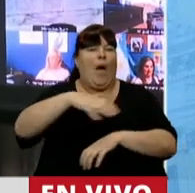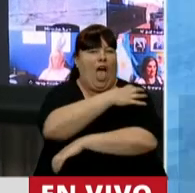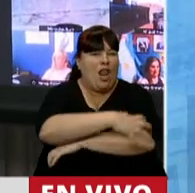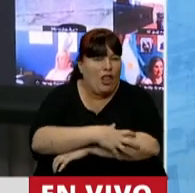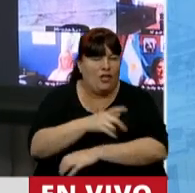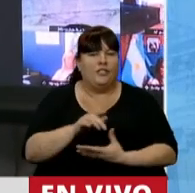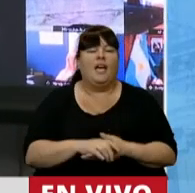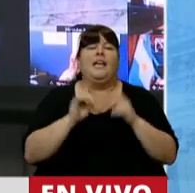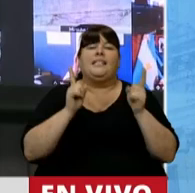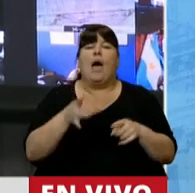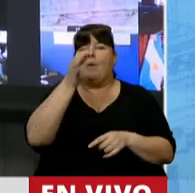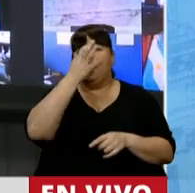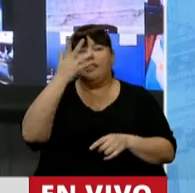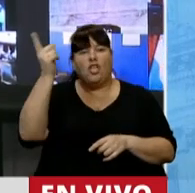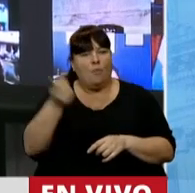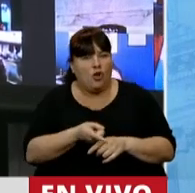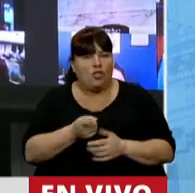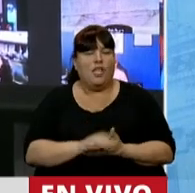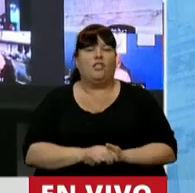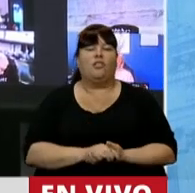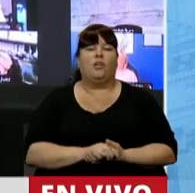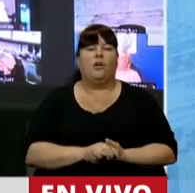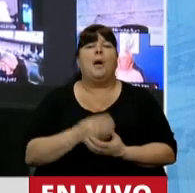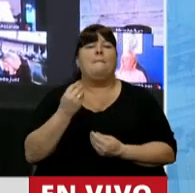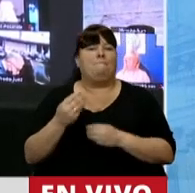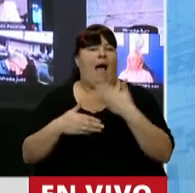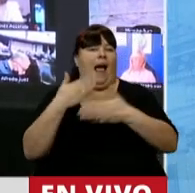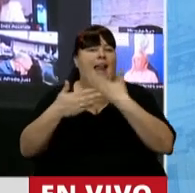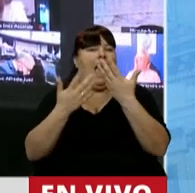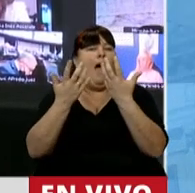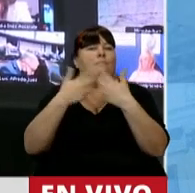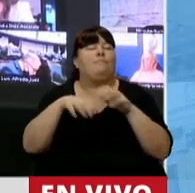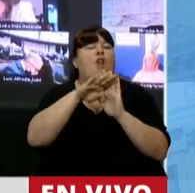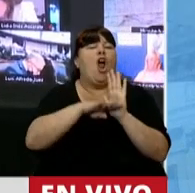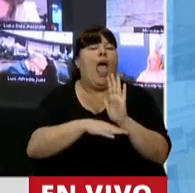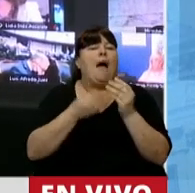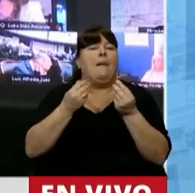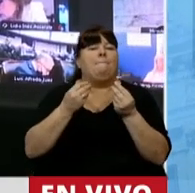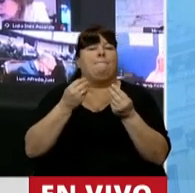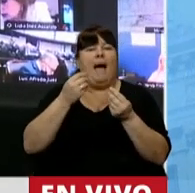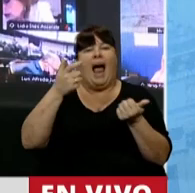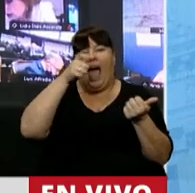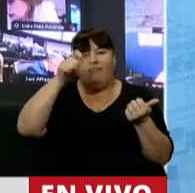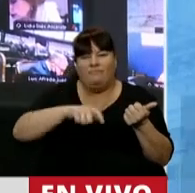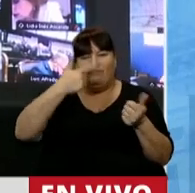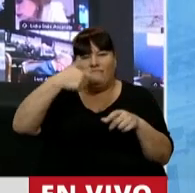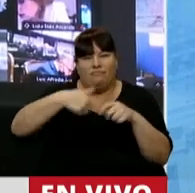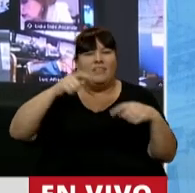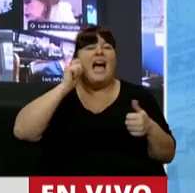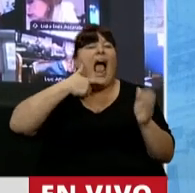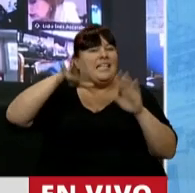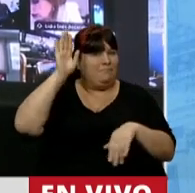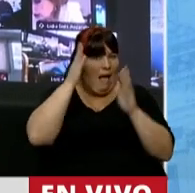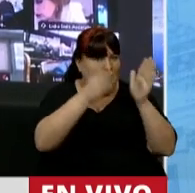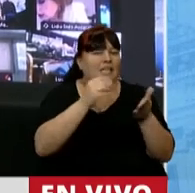populares. Y un 25% para el desarrollo de un programa vinculado a la explotación de hidrocarburos, en especial gas,